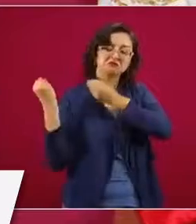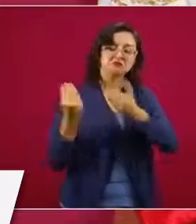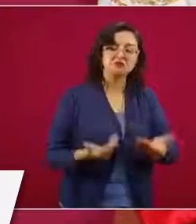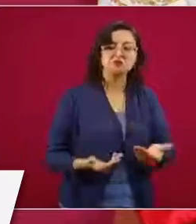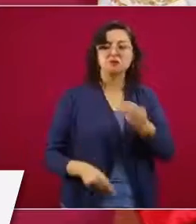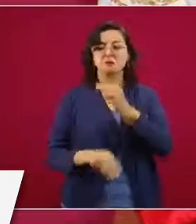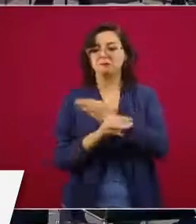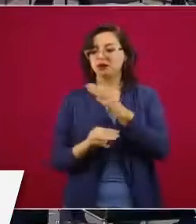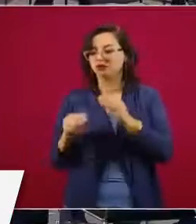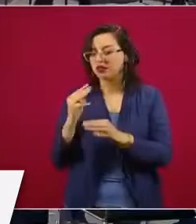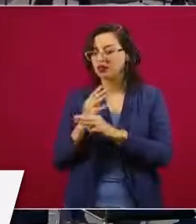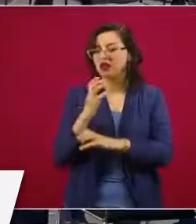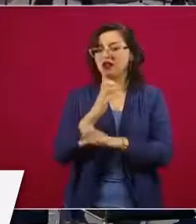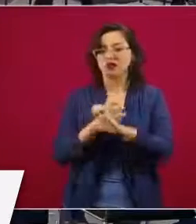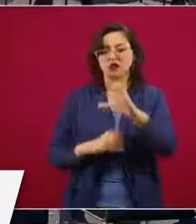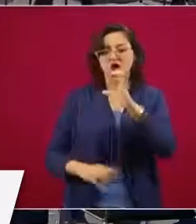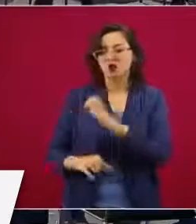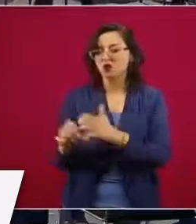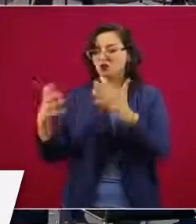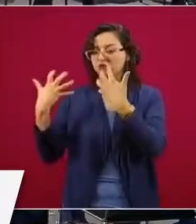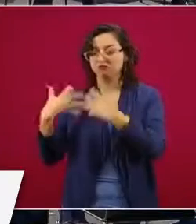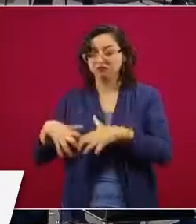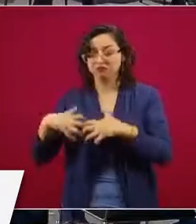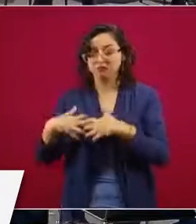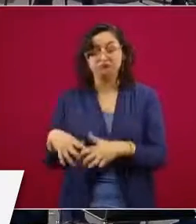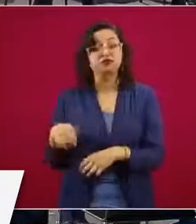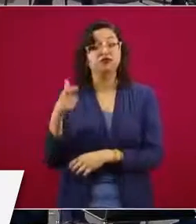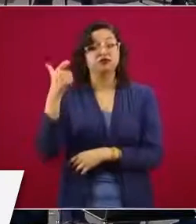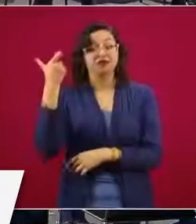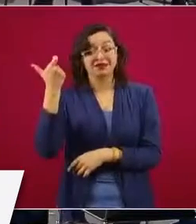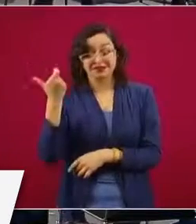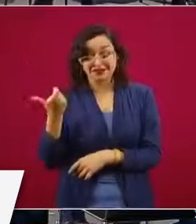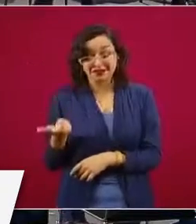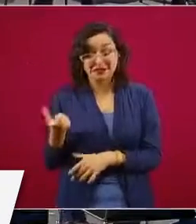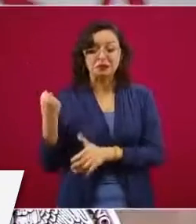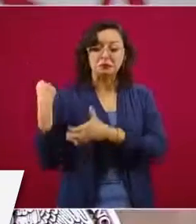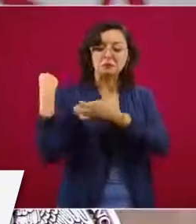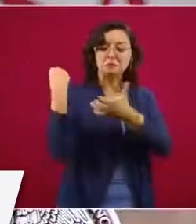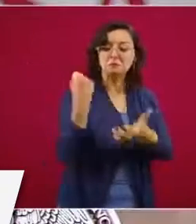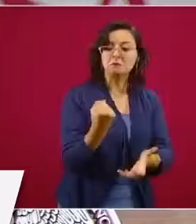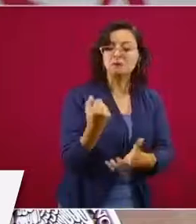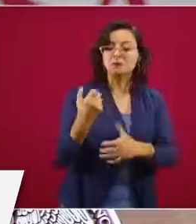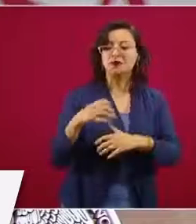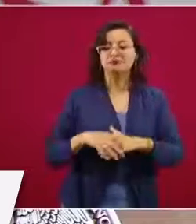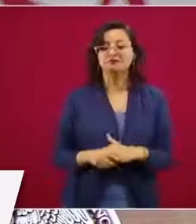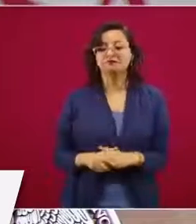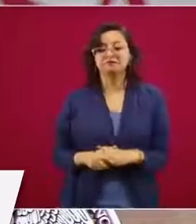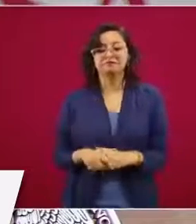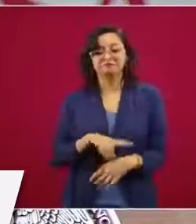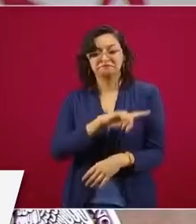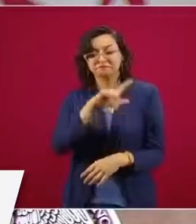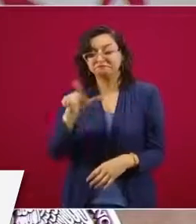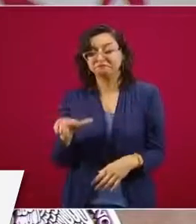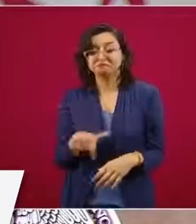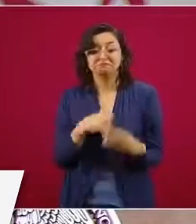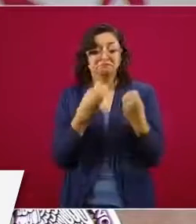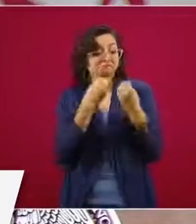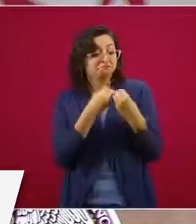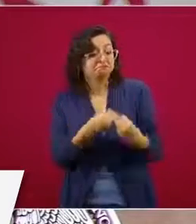equipos, incluso dinero, y no habían cuentas claras.